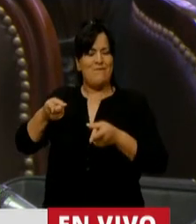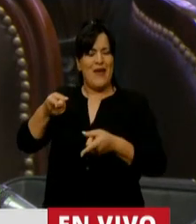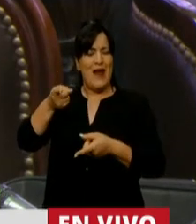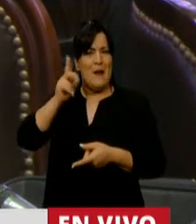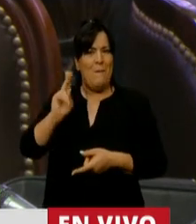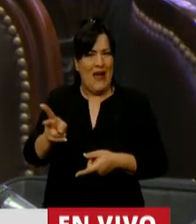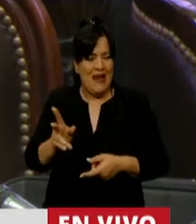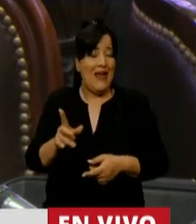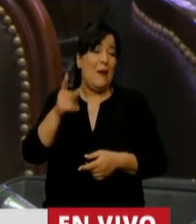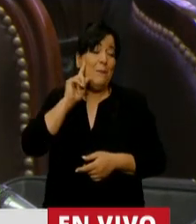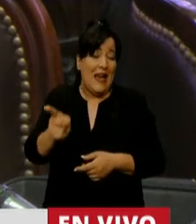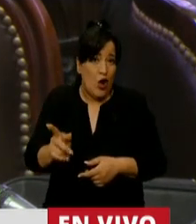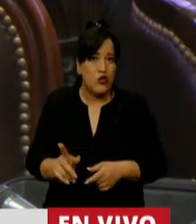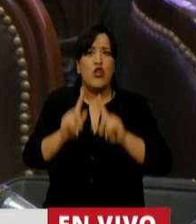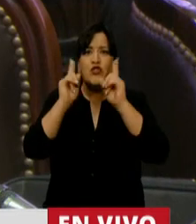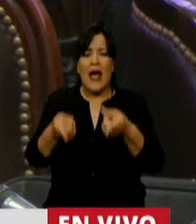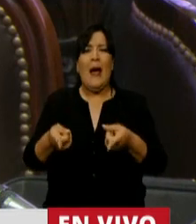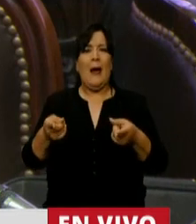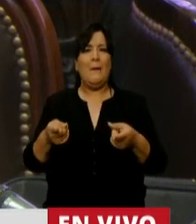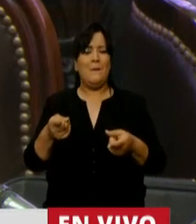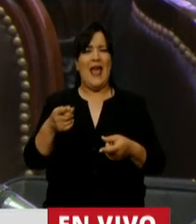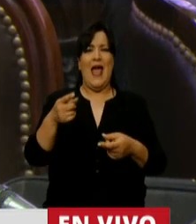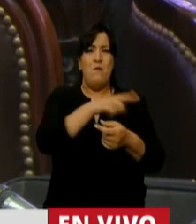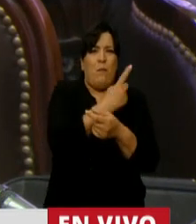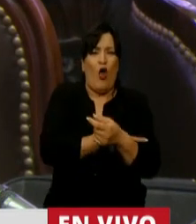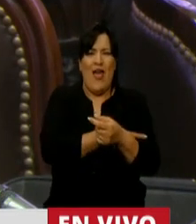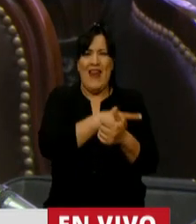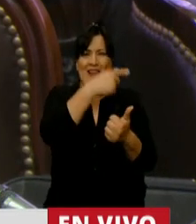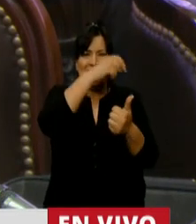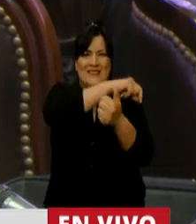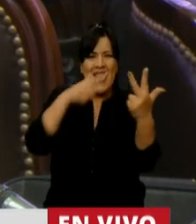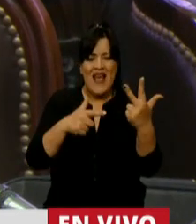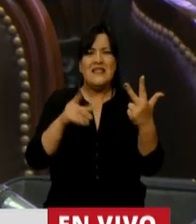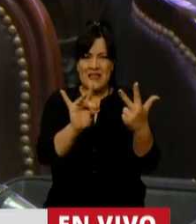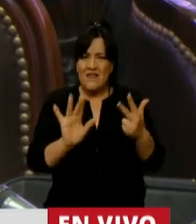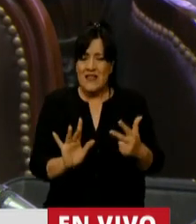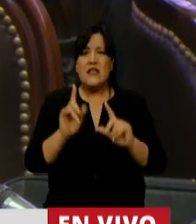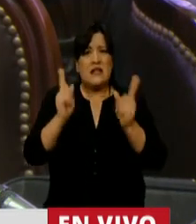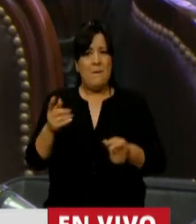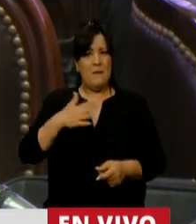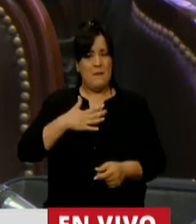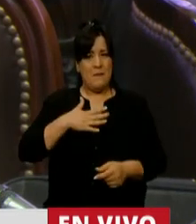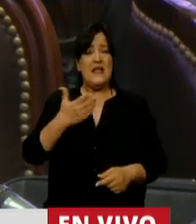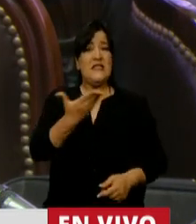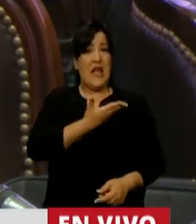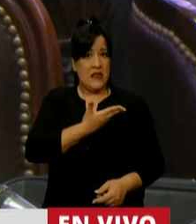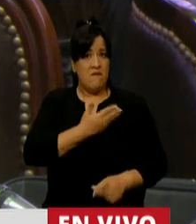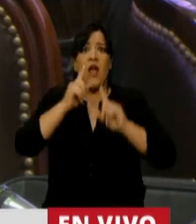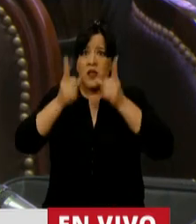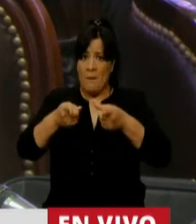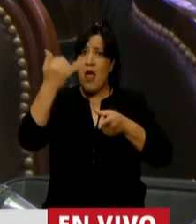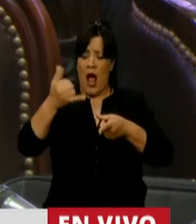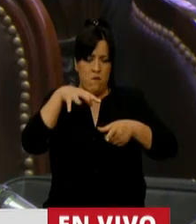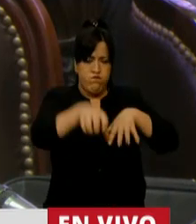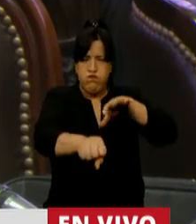la República. En mi provincia, Santa Fe, estamos preocupados. Porque también hay usurpaciones. En